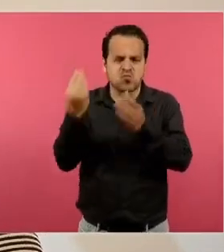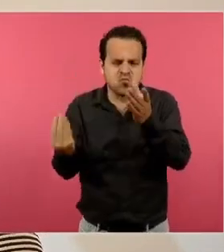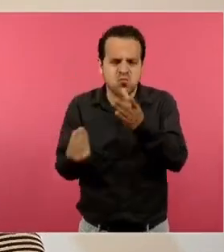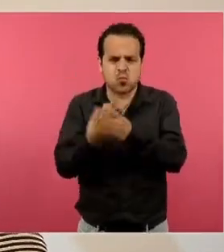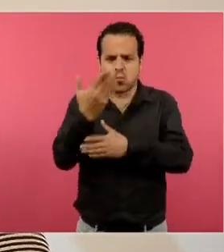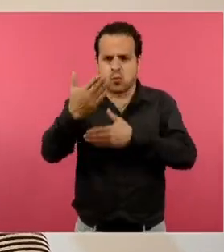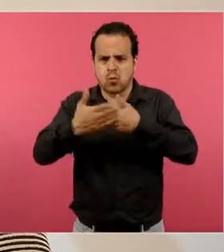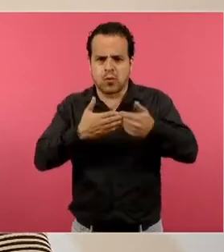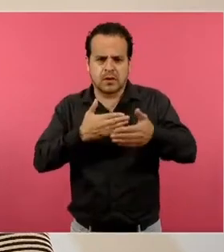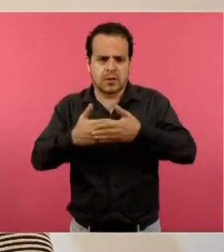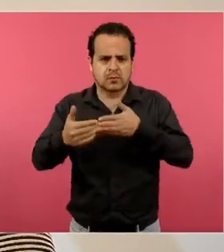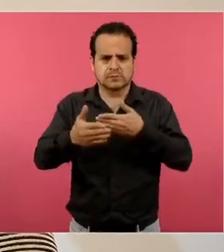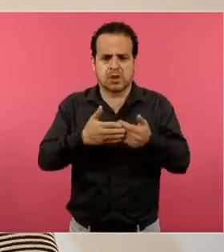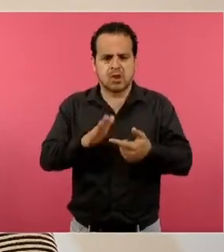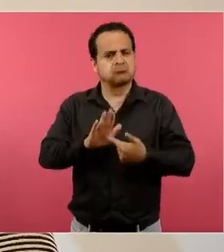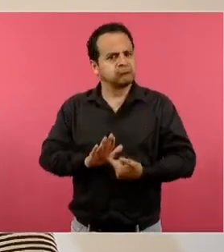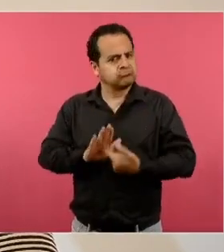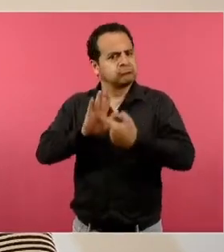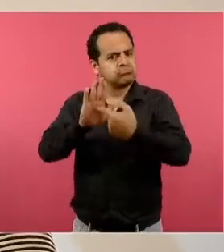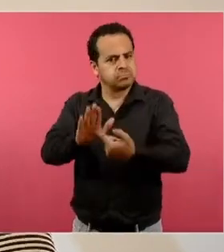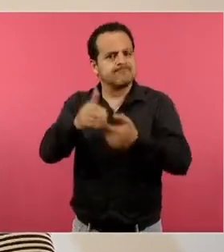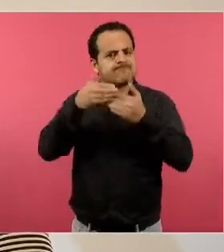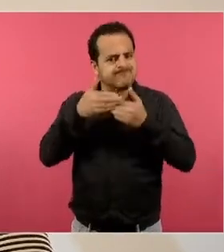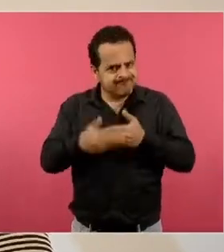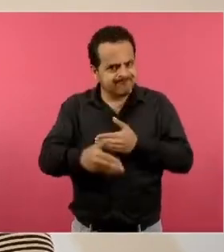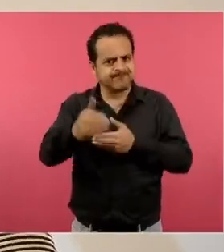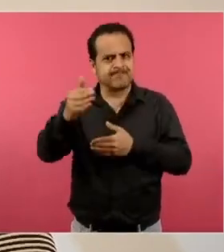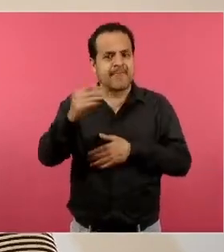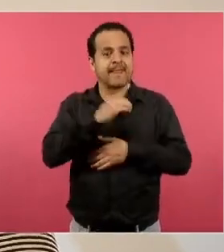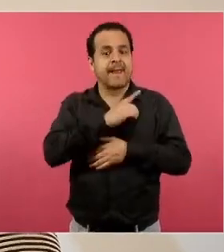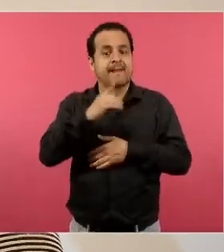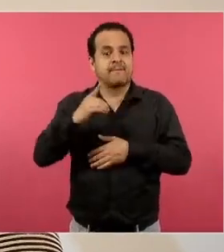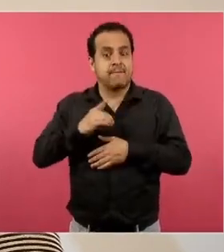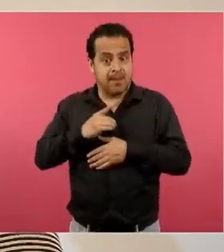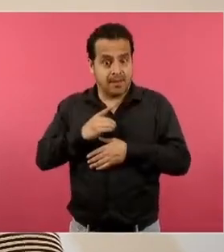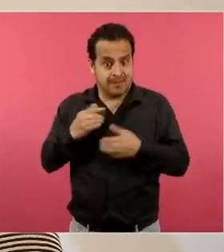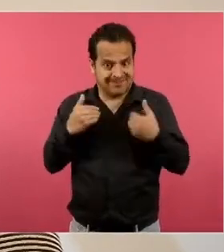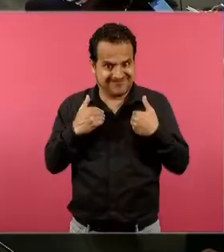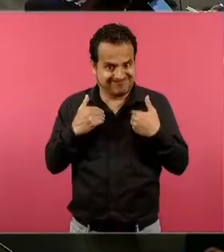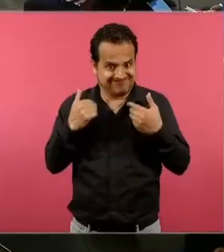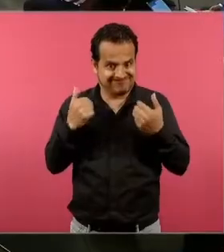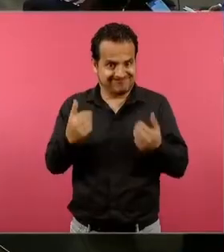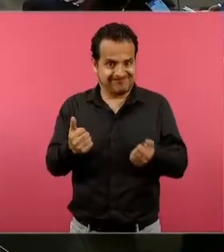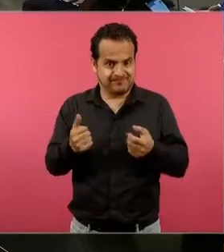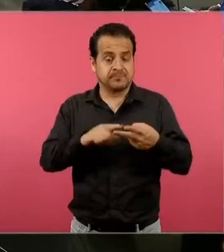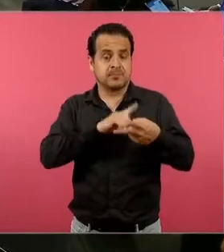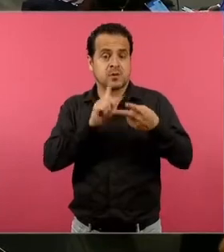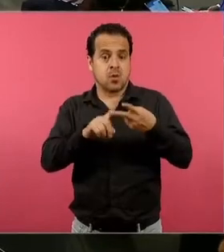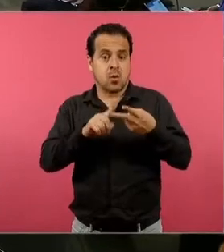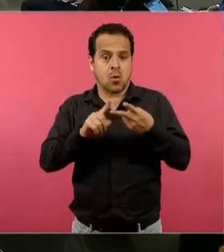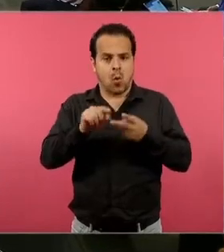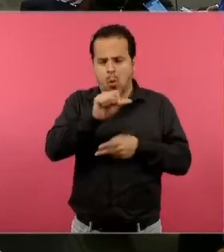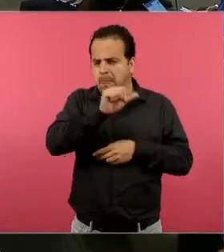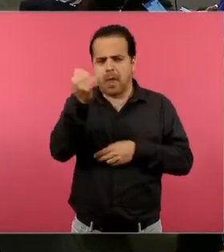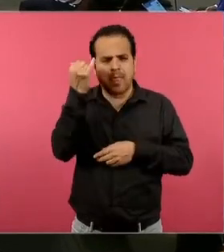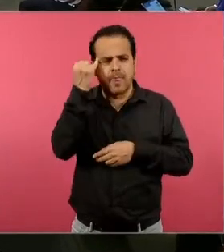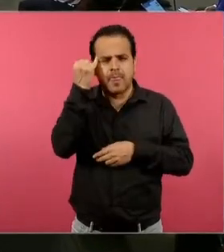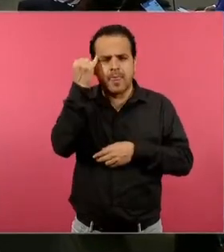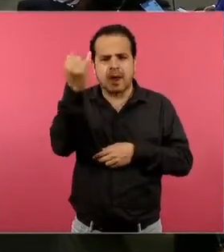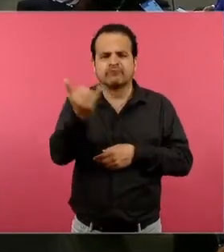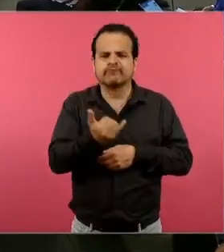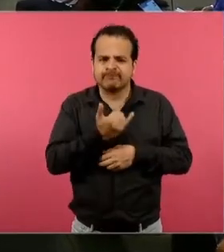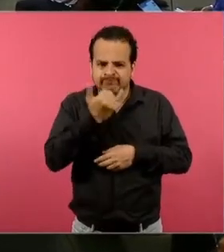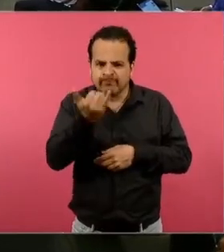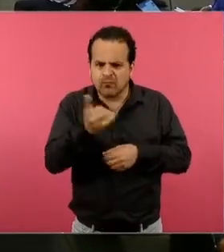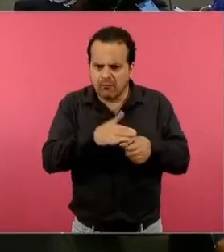2022. 2022. El tercero también se ha abordado en otras ocasiones, pero ha ido apareciendo con fuerza en el debate actual, que